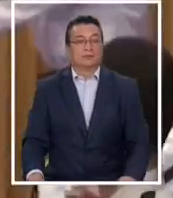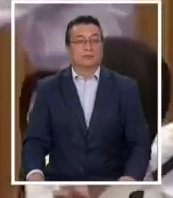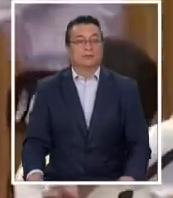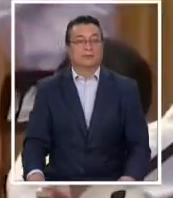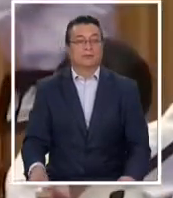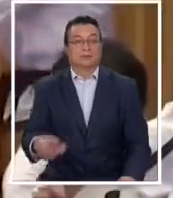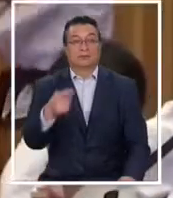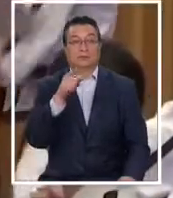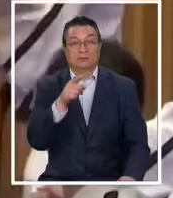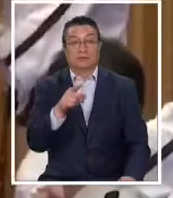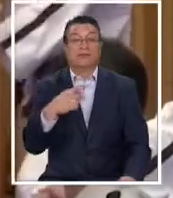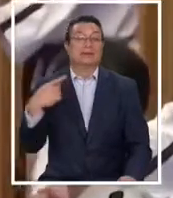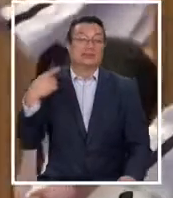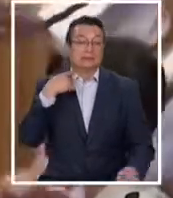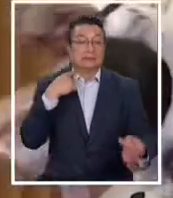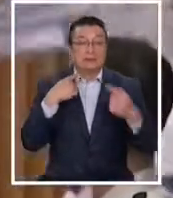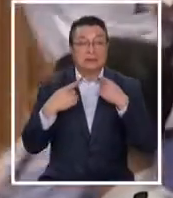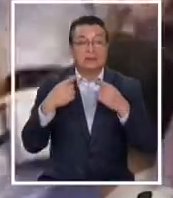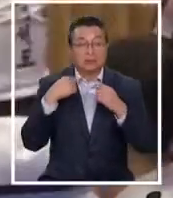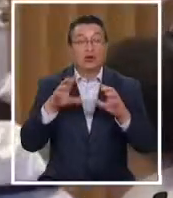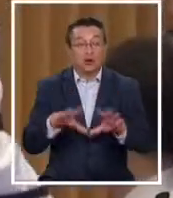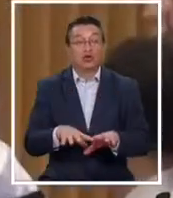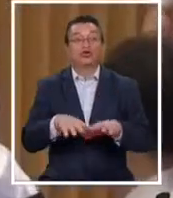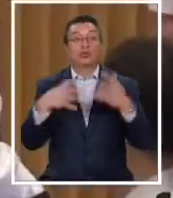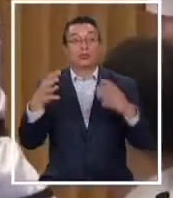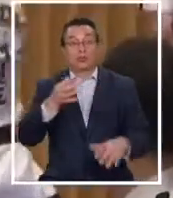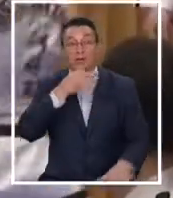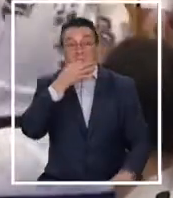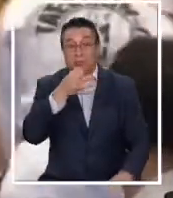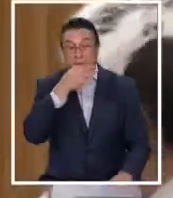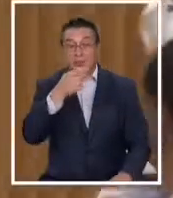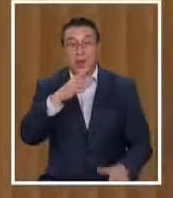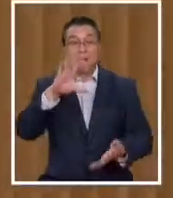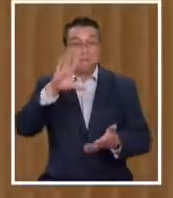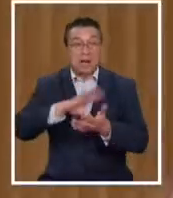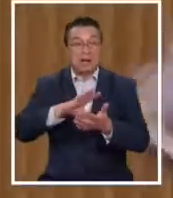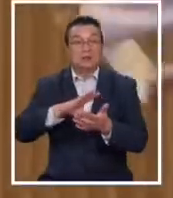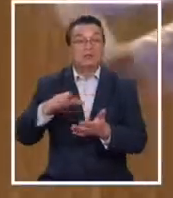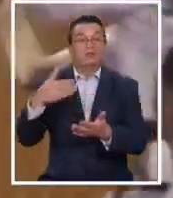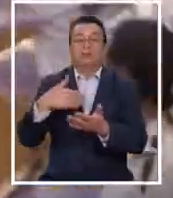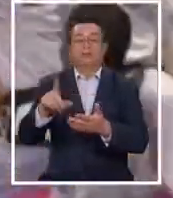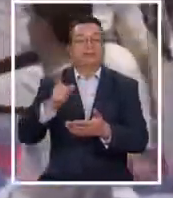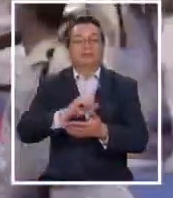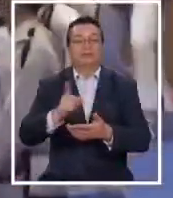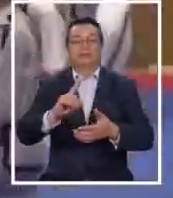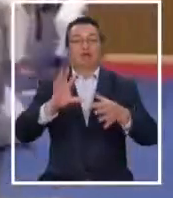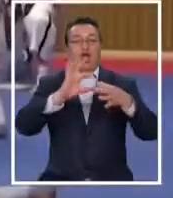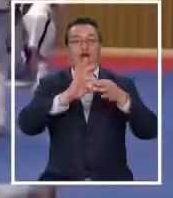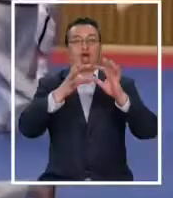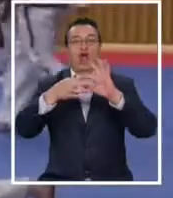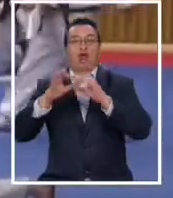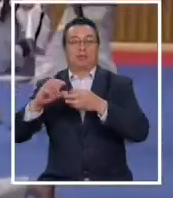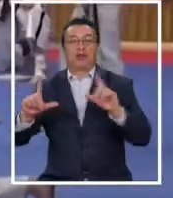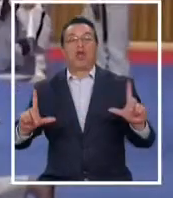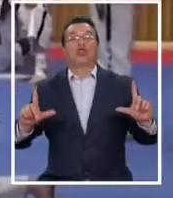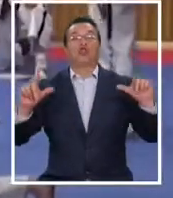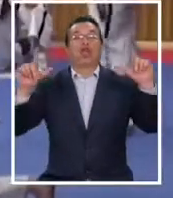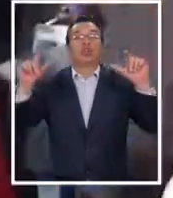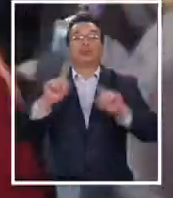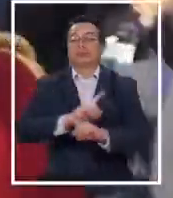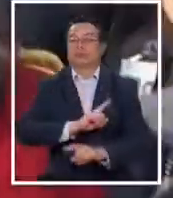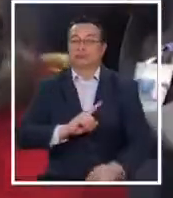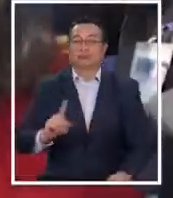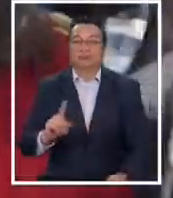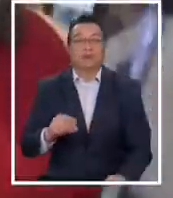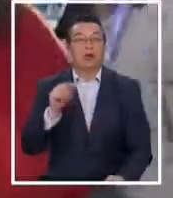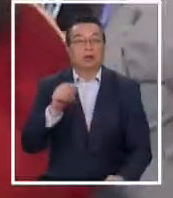Un escenario de crisis al que se une el sorpresivo anuncio de que el país se marginará de los Juegos Olímpicos de Tokio. Si bien oficialmente la